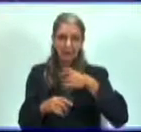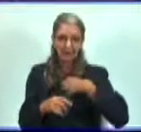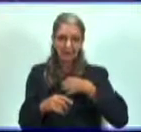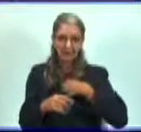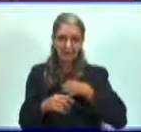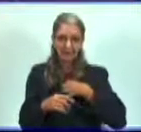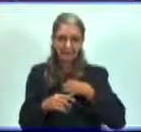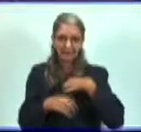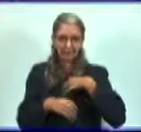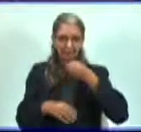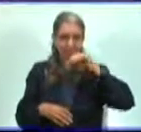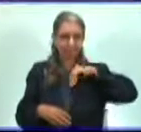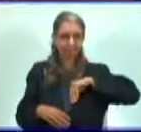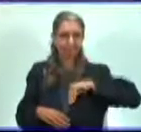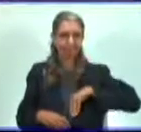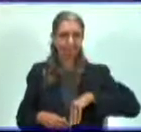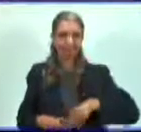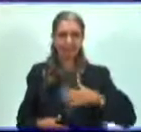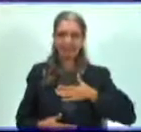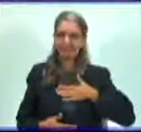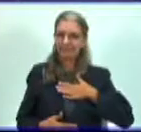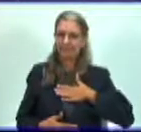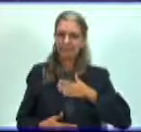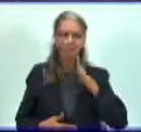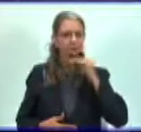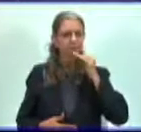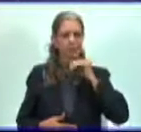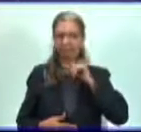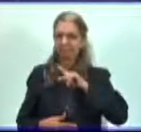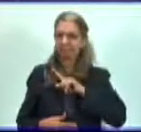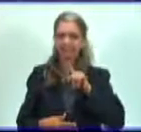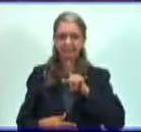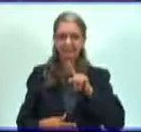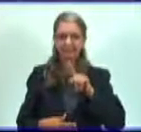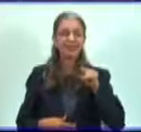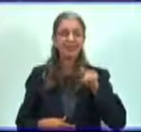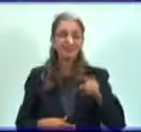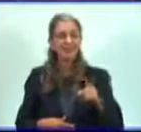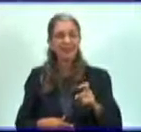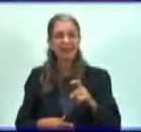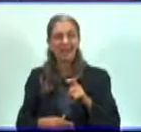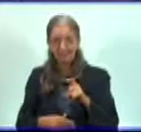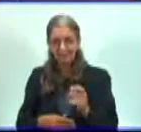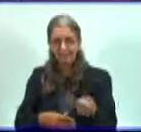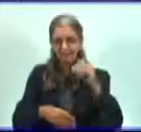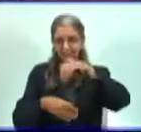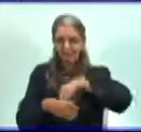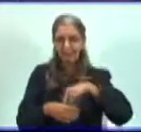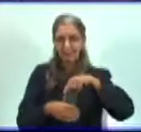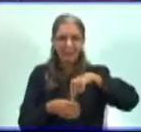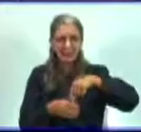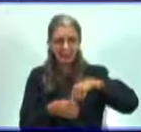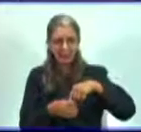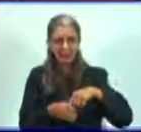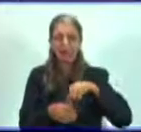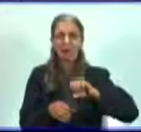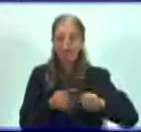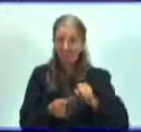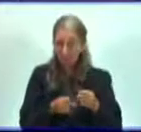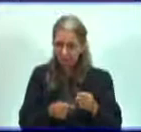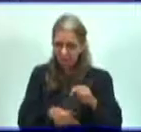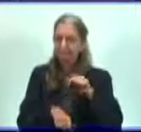considerados parásitos intracelulares obligados. Uno segundito.